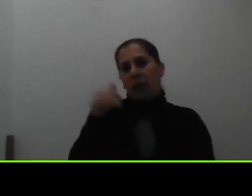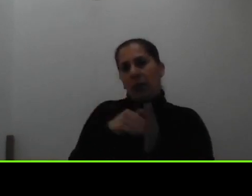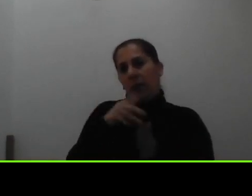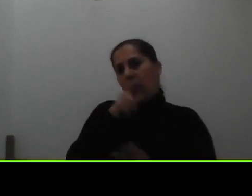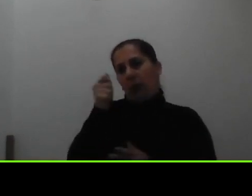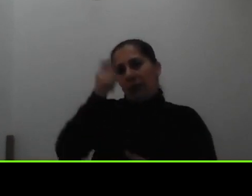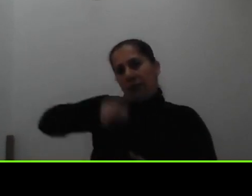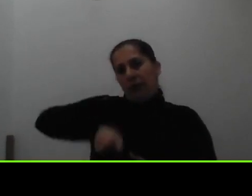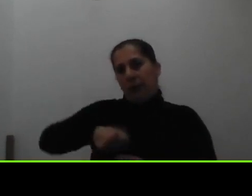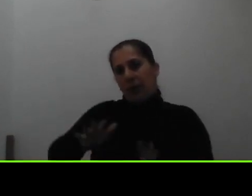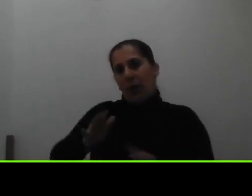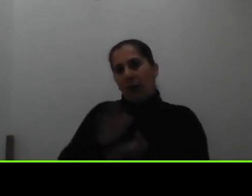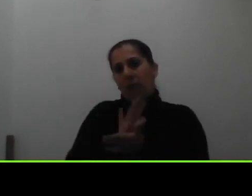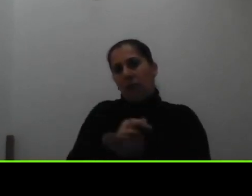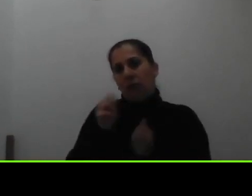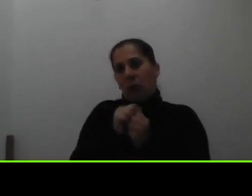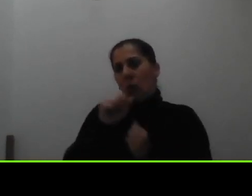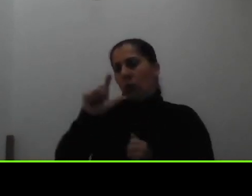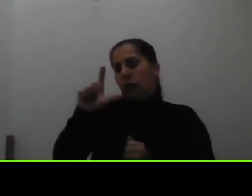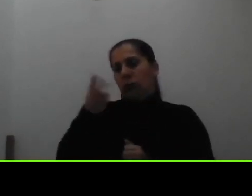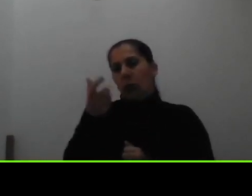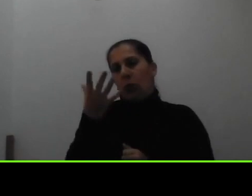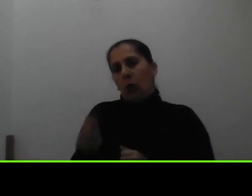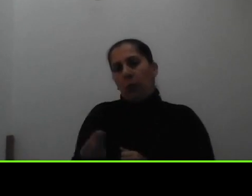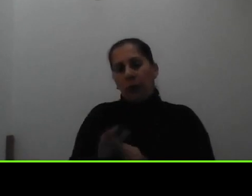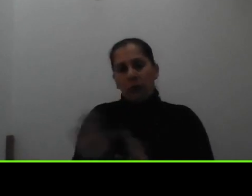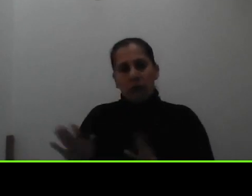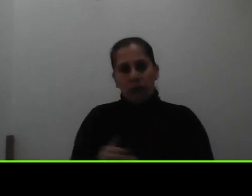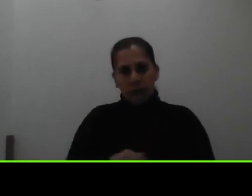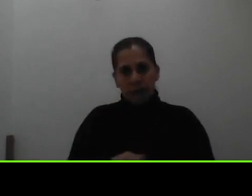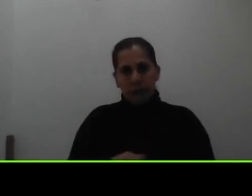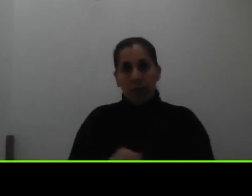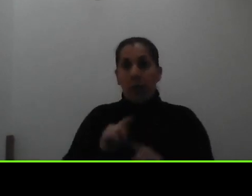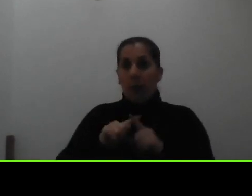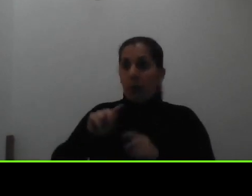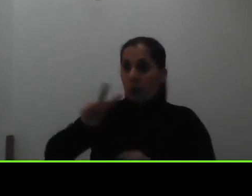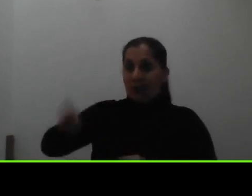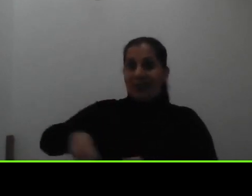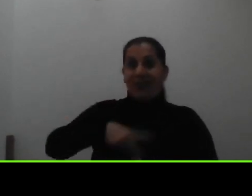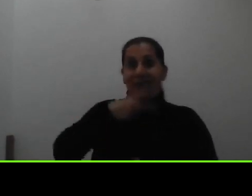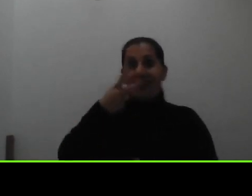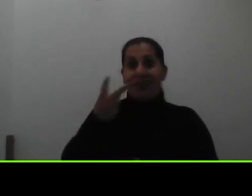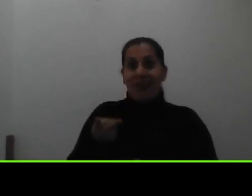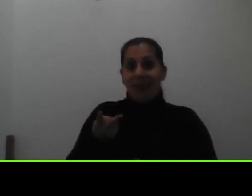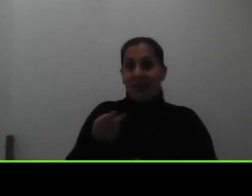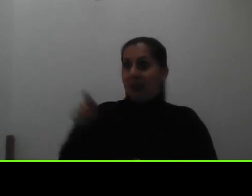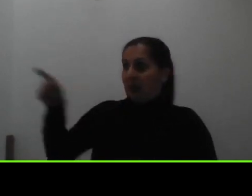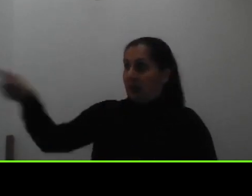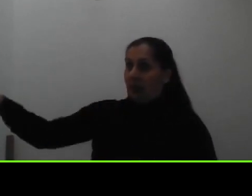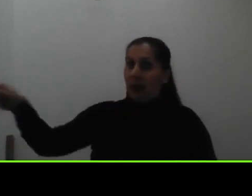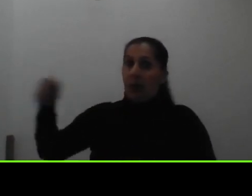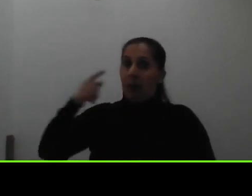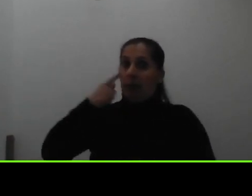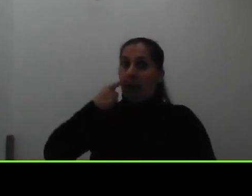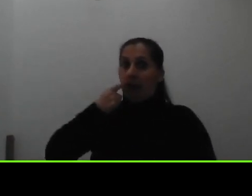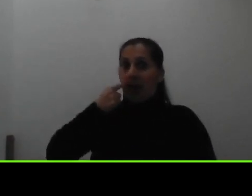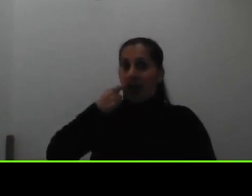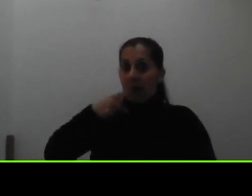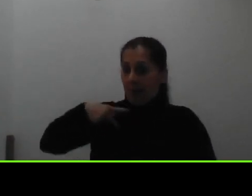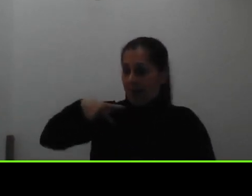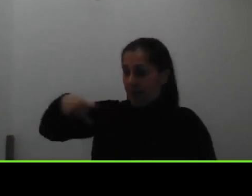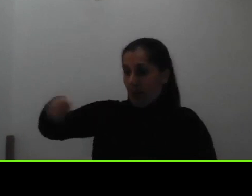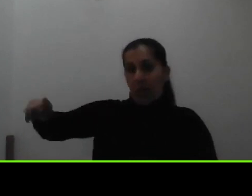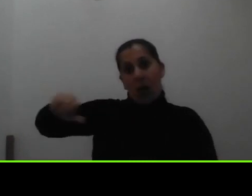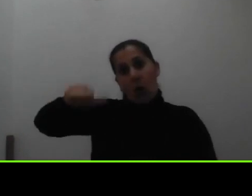la firma y necesitamos la copia de la cédula de él pero si más bien mi papá paga una pensión a otro grupo